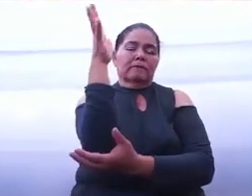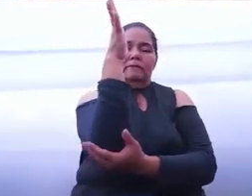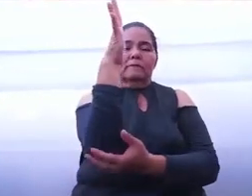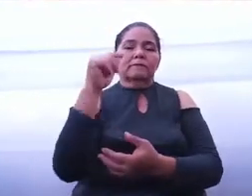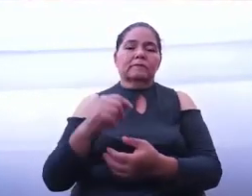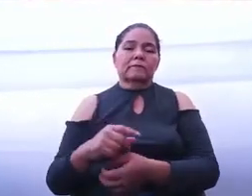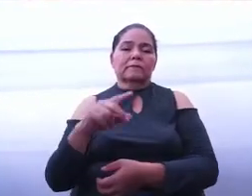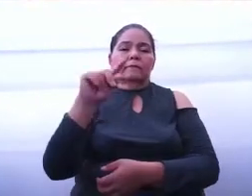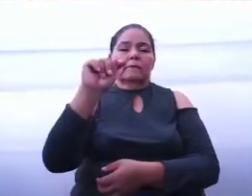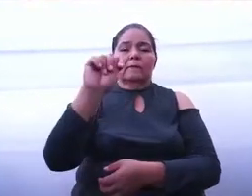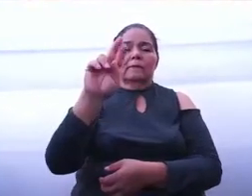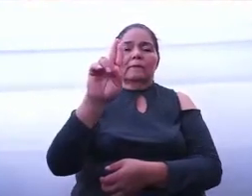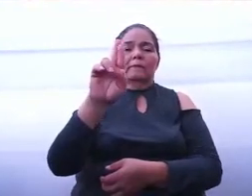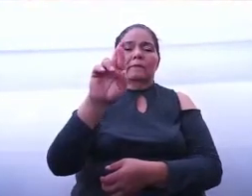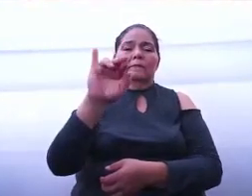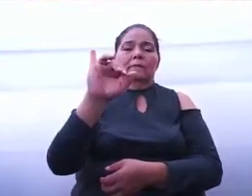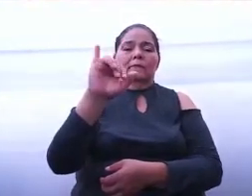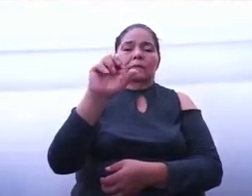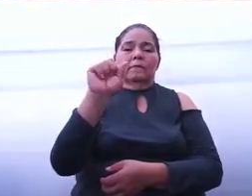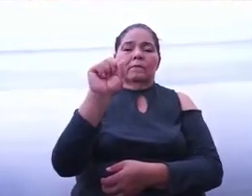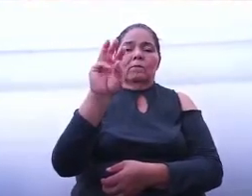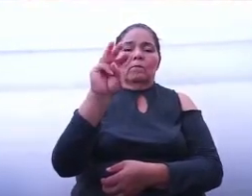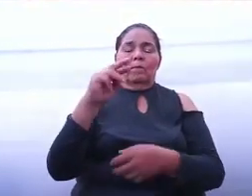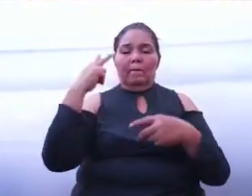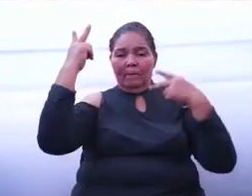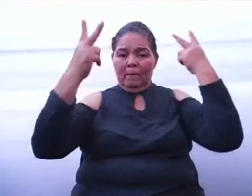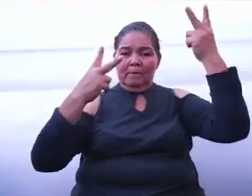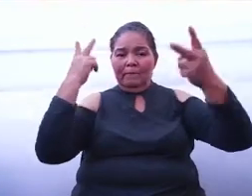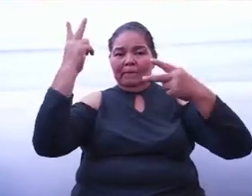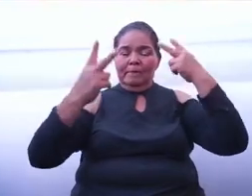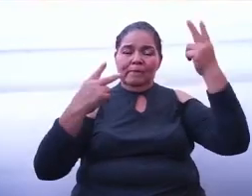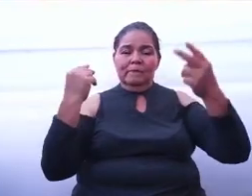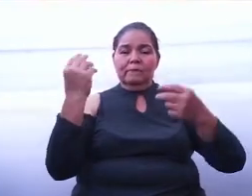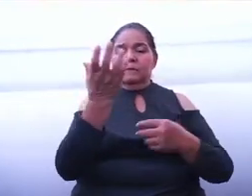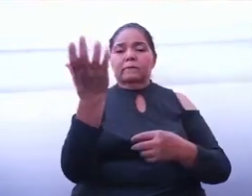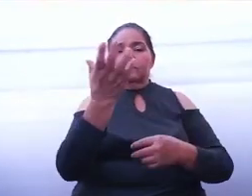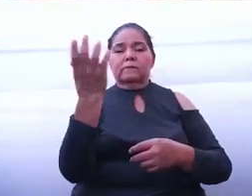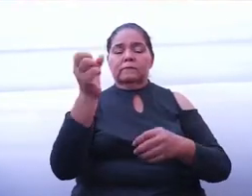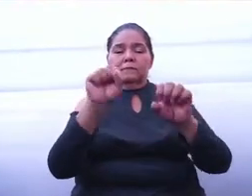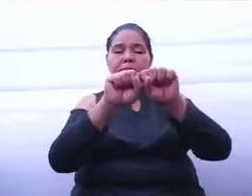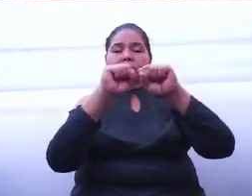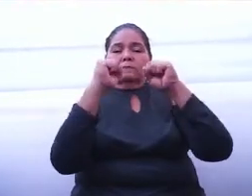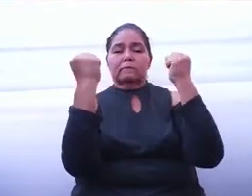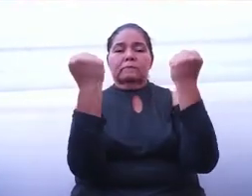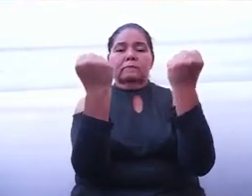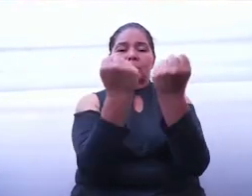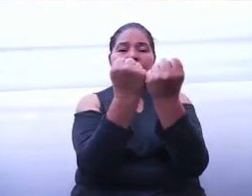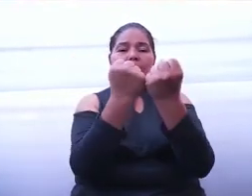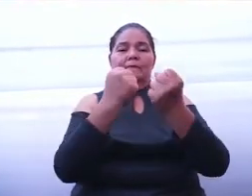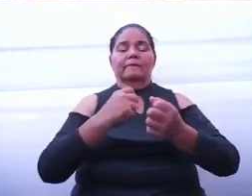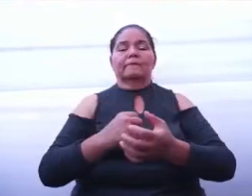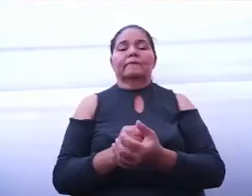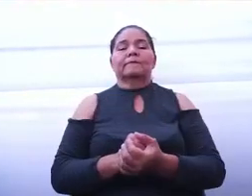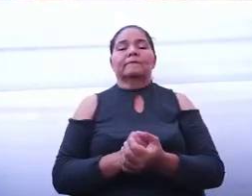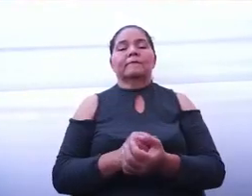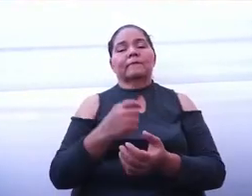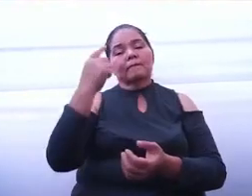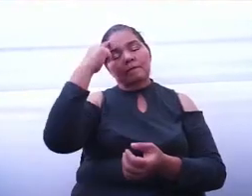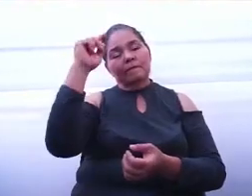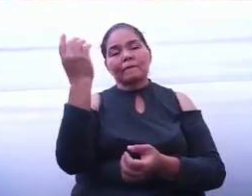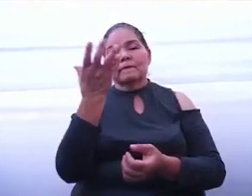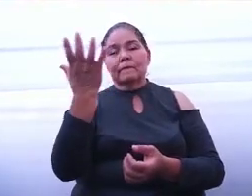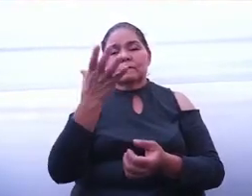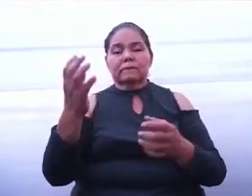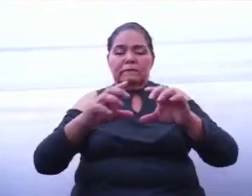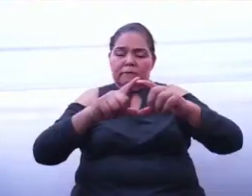y desarrollo social, desarrollo rural. Para potenciar